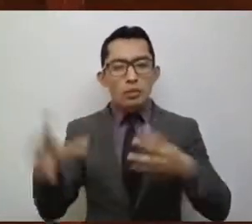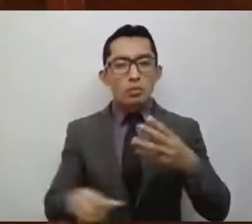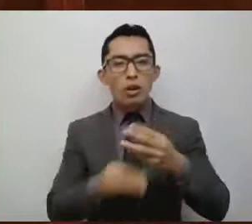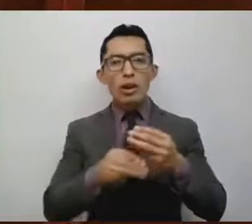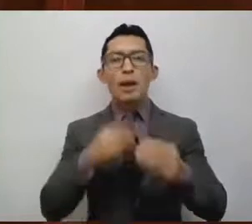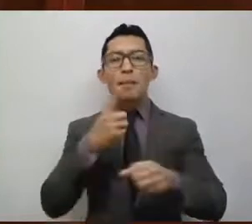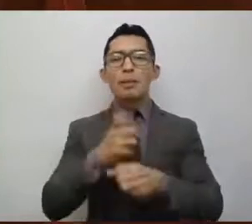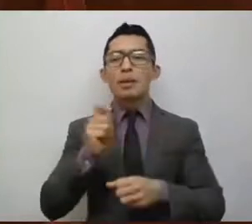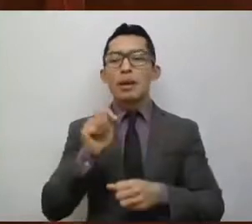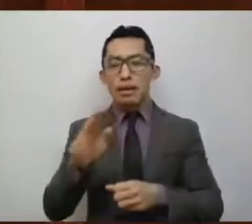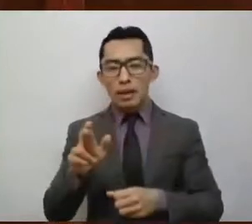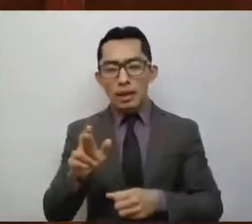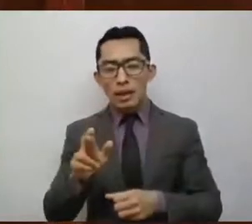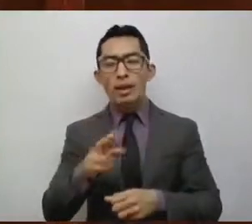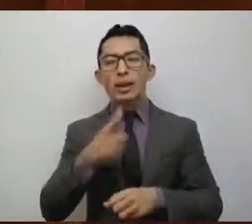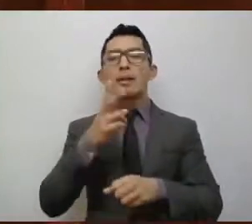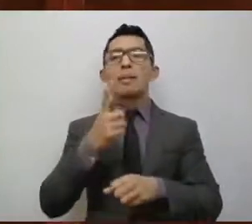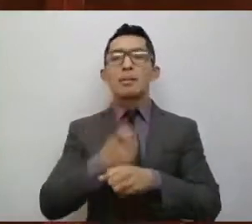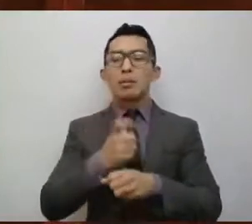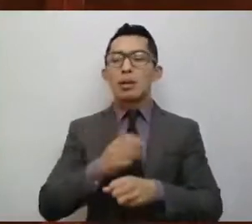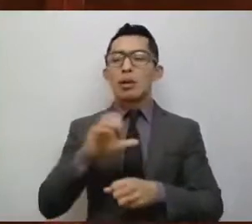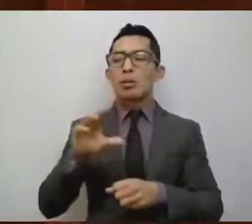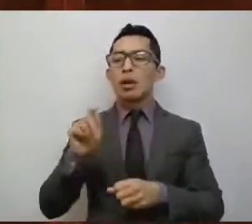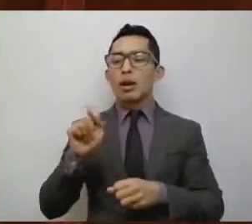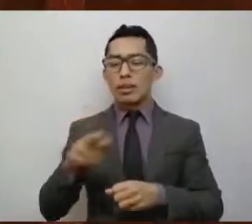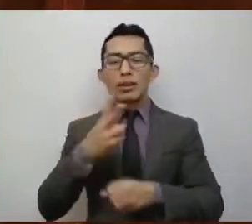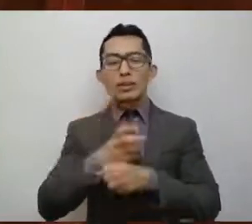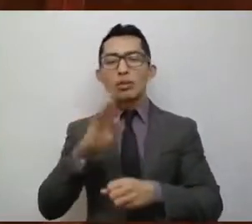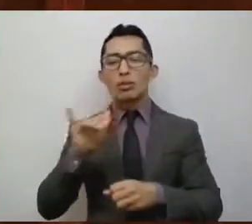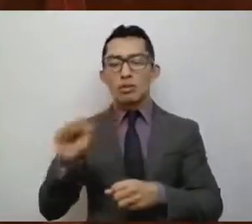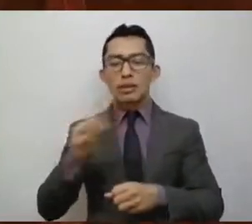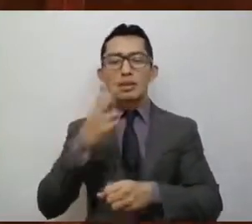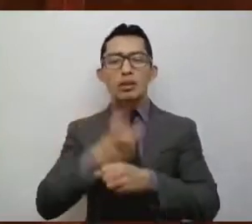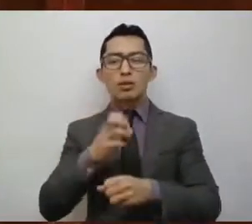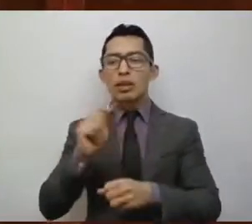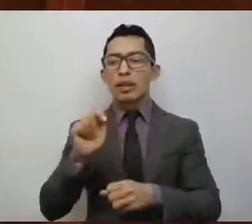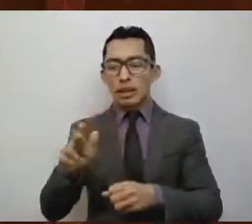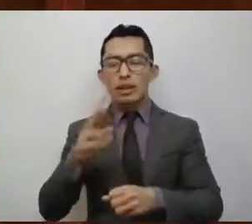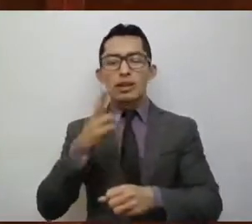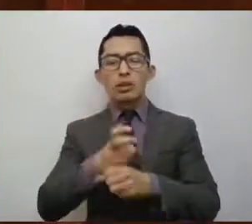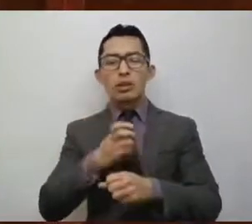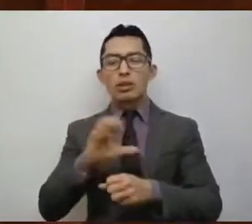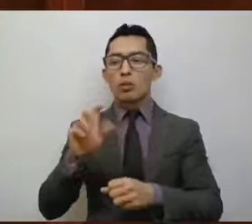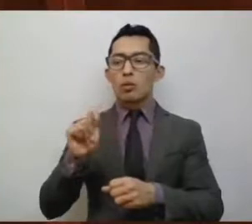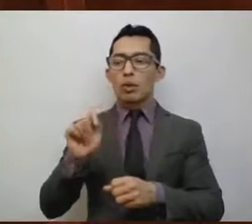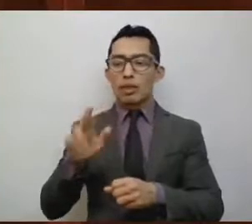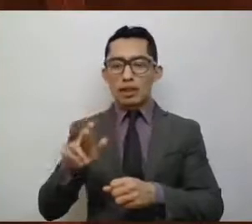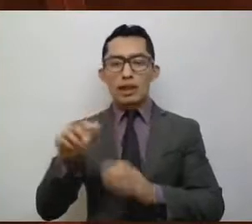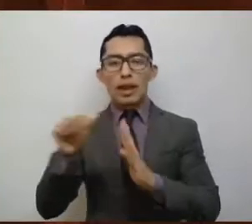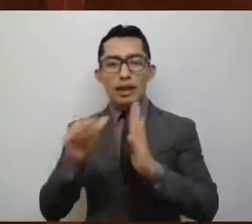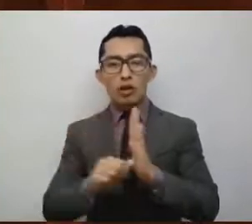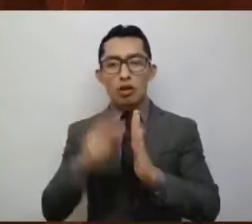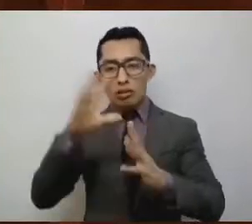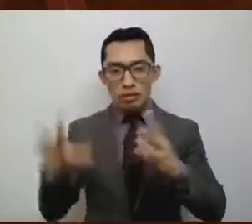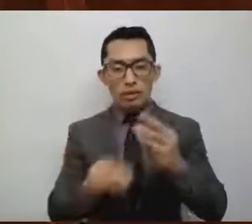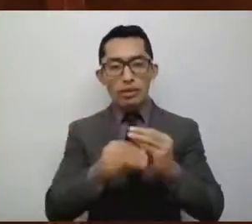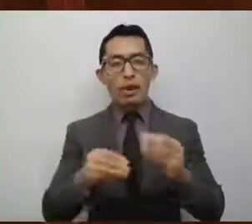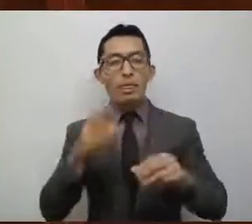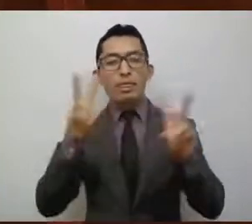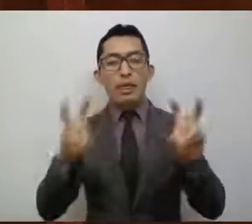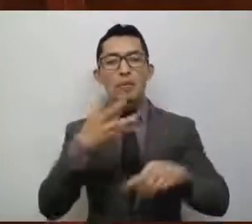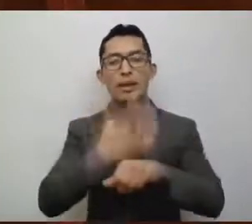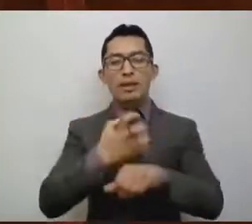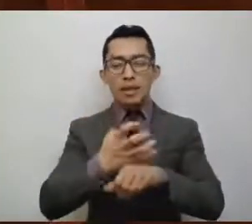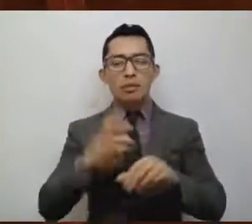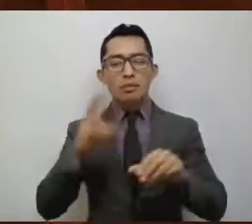primer ter, primer cuáter, segunda bis, segunda ter, segunda cuáter al artículo 2. Un título quinto de la movilidad